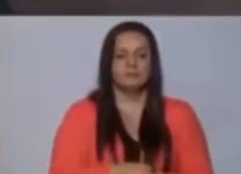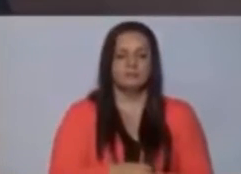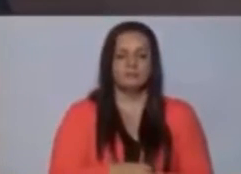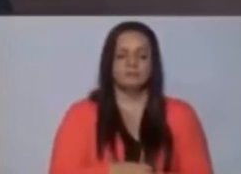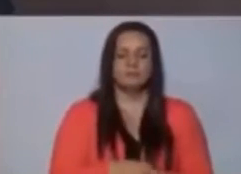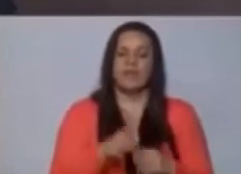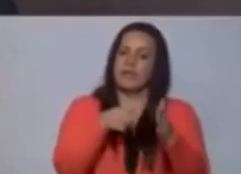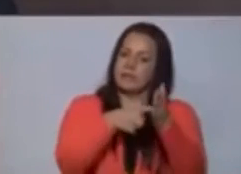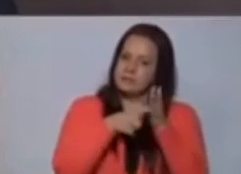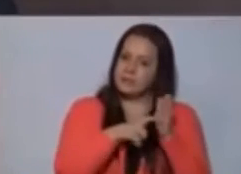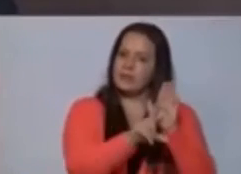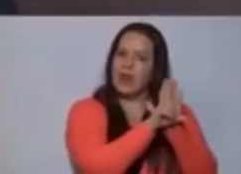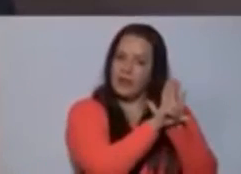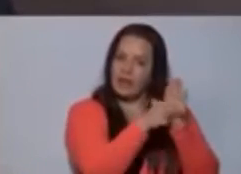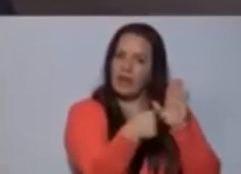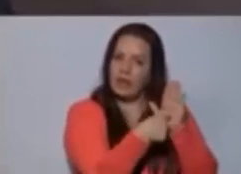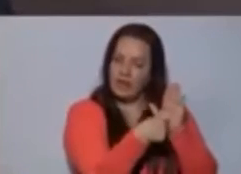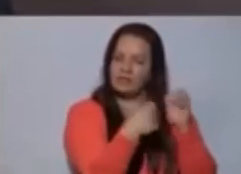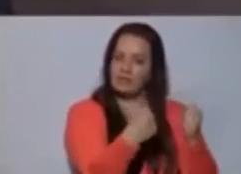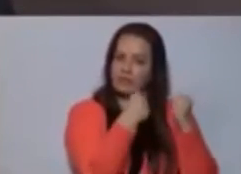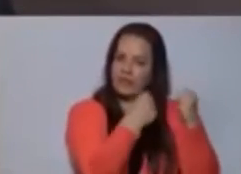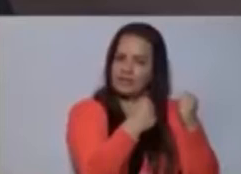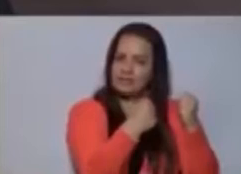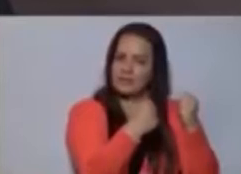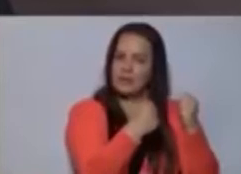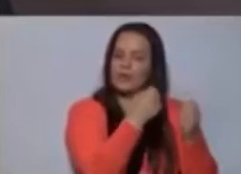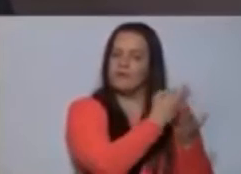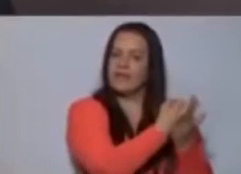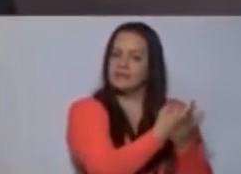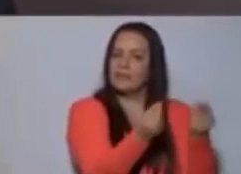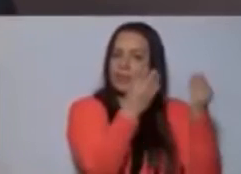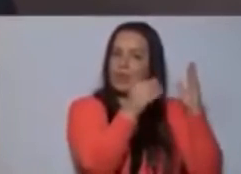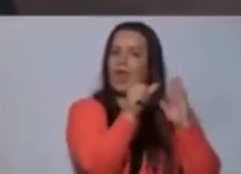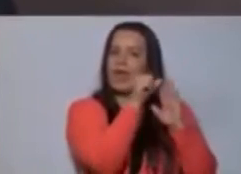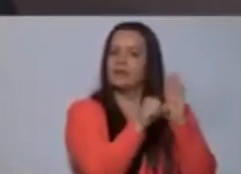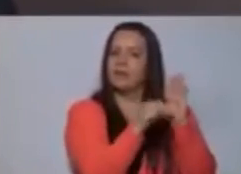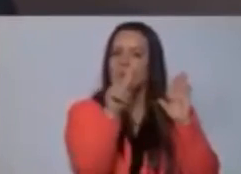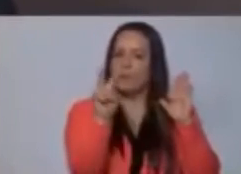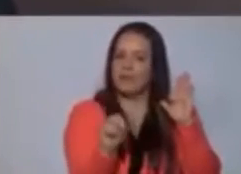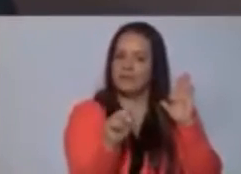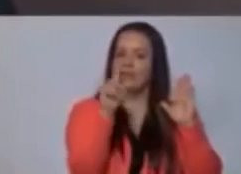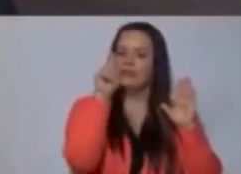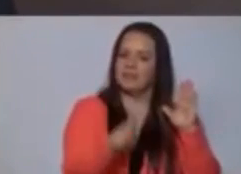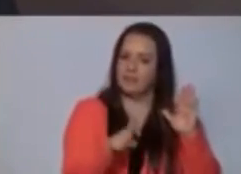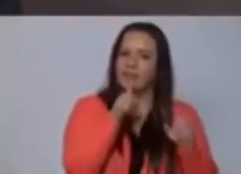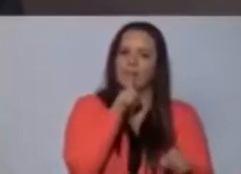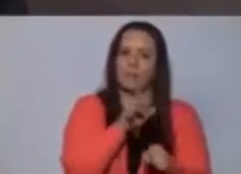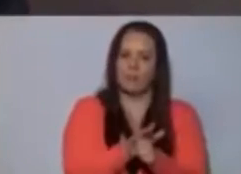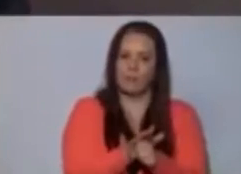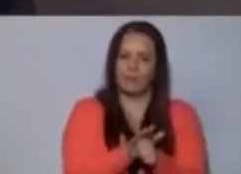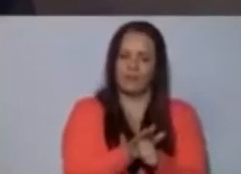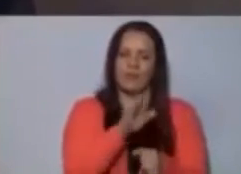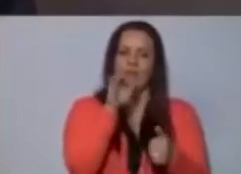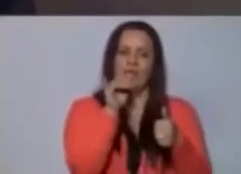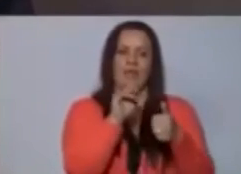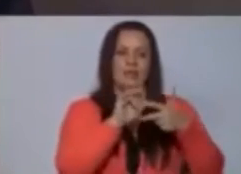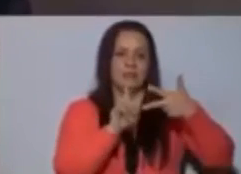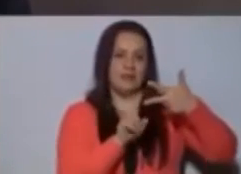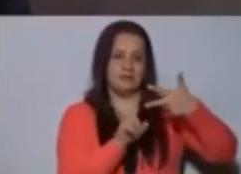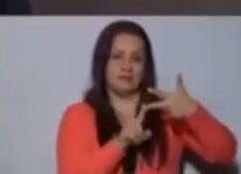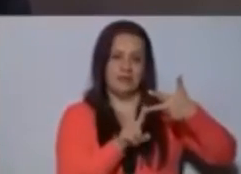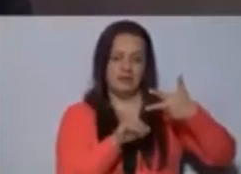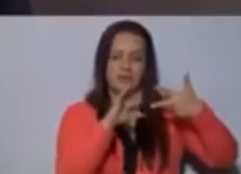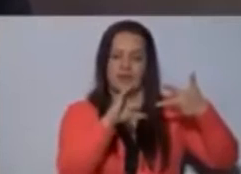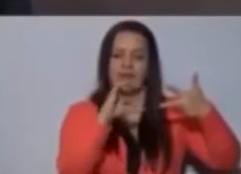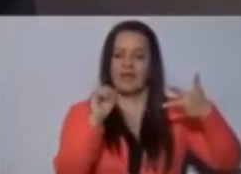que exige la ley de fortalecimiento de las finanzas públicas en el artículo 20 se lleve a cabo. Esto me lleva al tercer punto, el tema de la